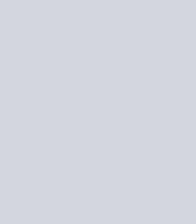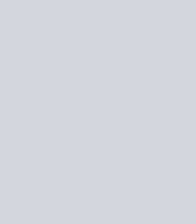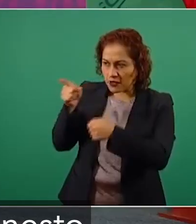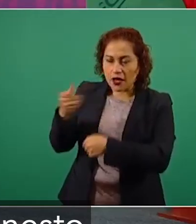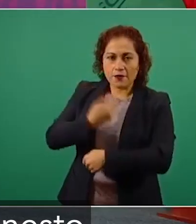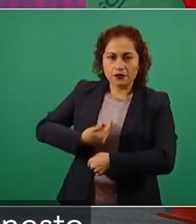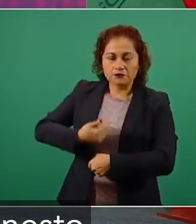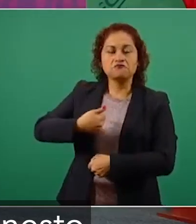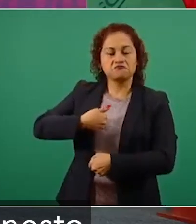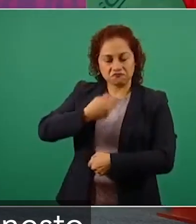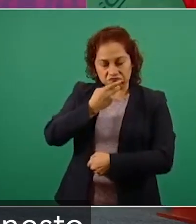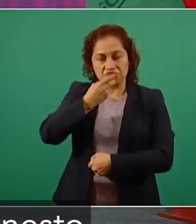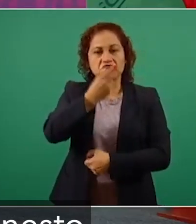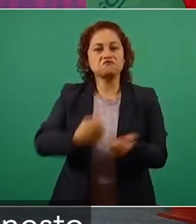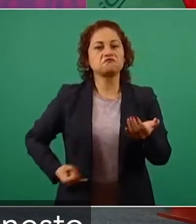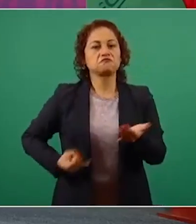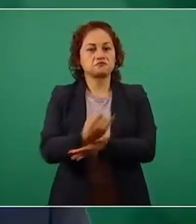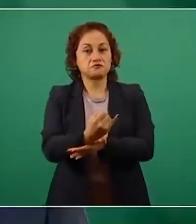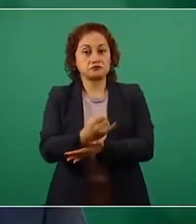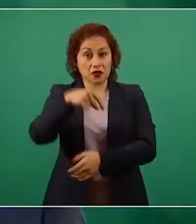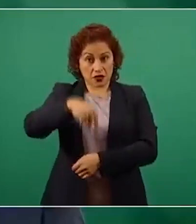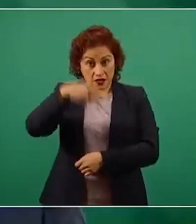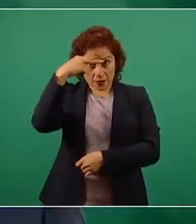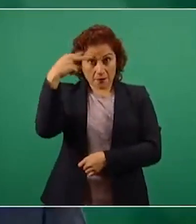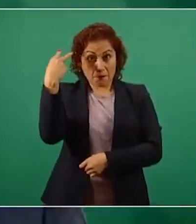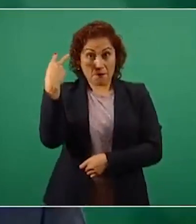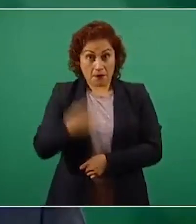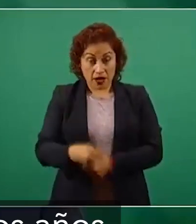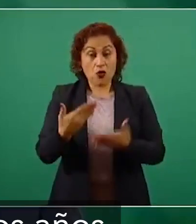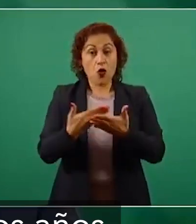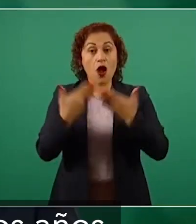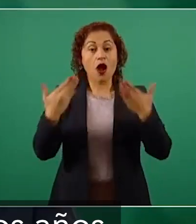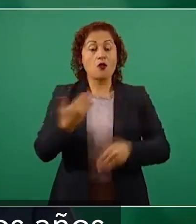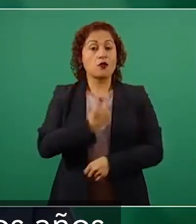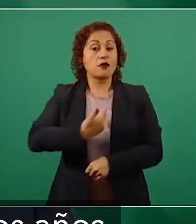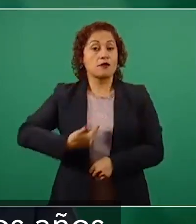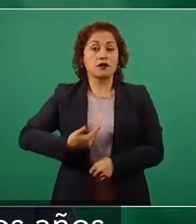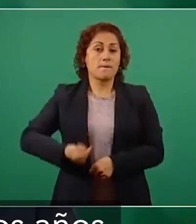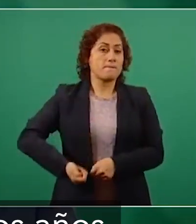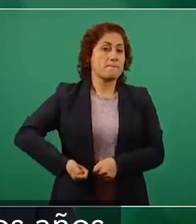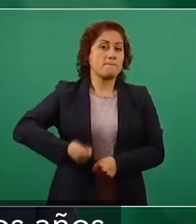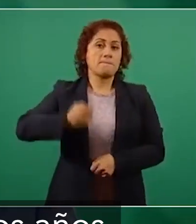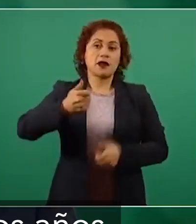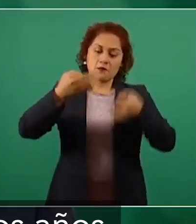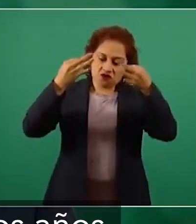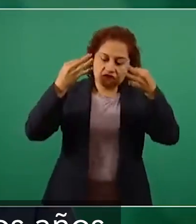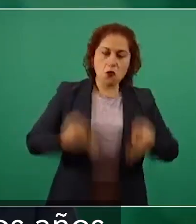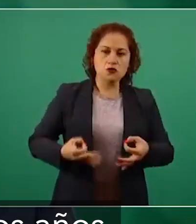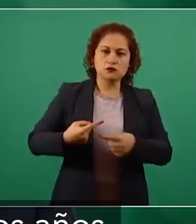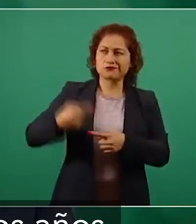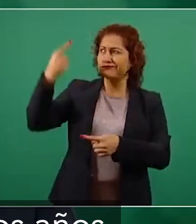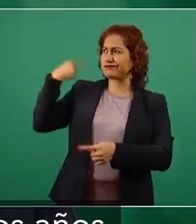México tiene el primer presidente honesto en muchos años. El primer presidente decente en muchos